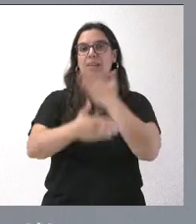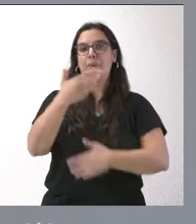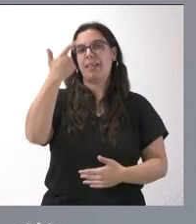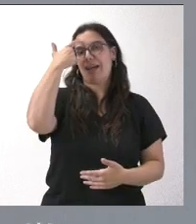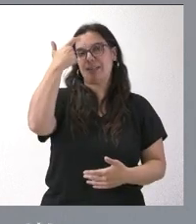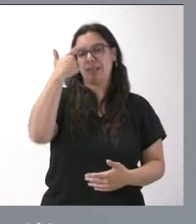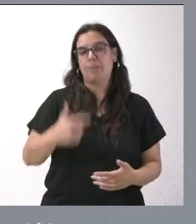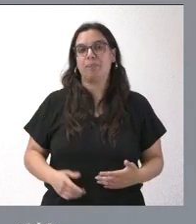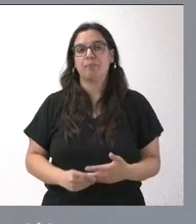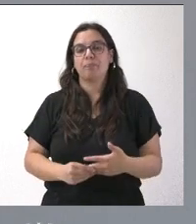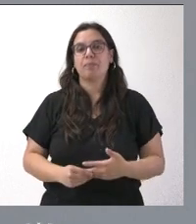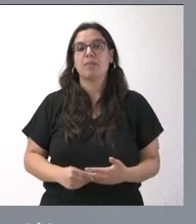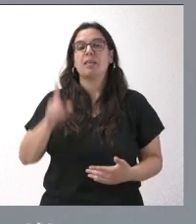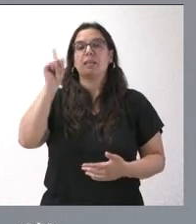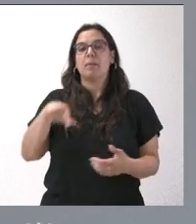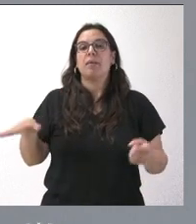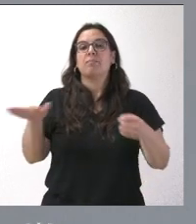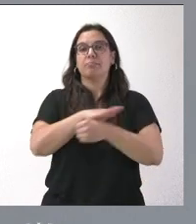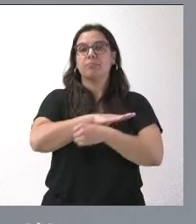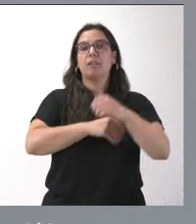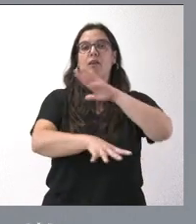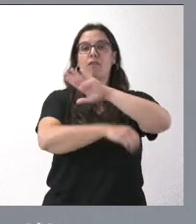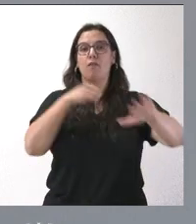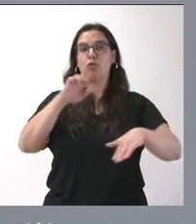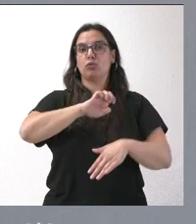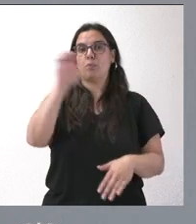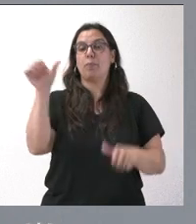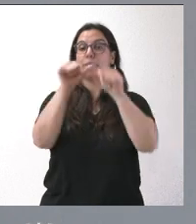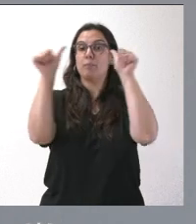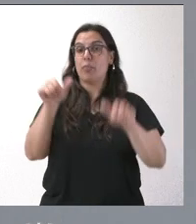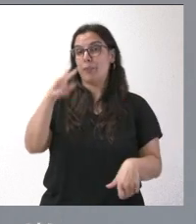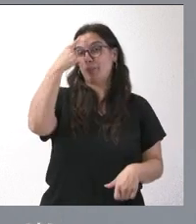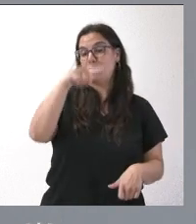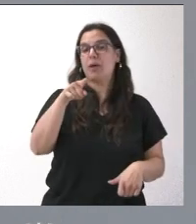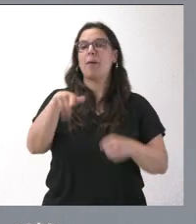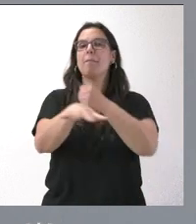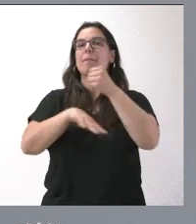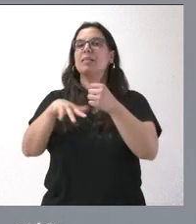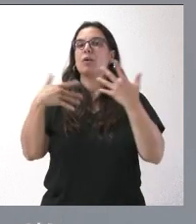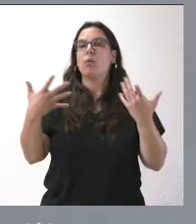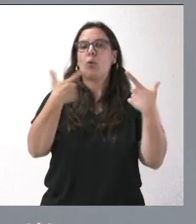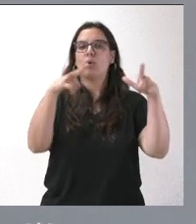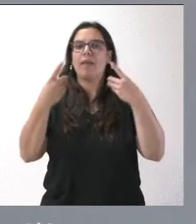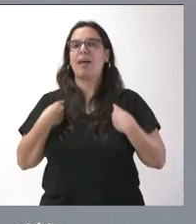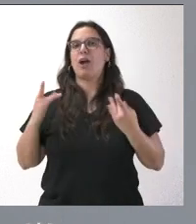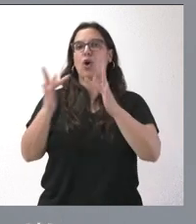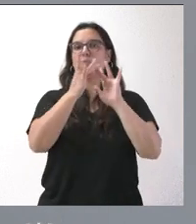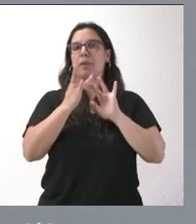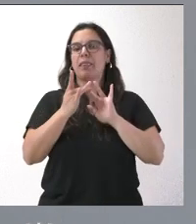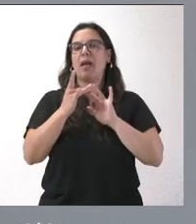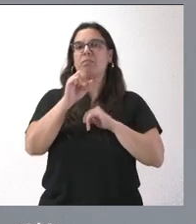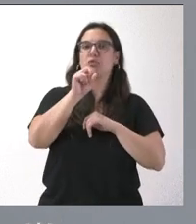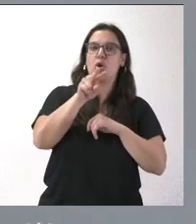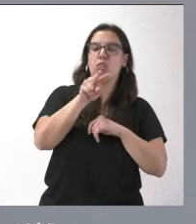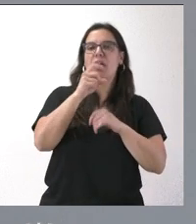psíquica. Se financia también con fondos europeos. El modelo, saben, que está basado en unidades de convivencia para entre 12